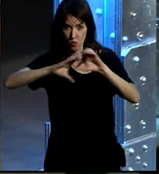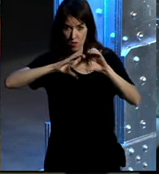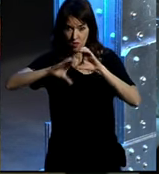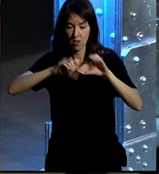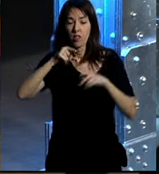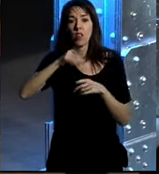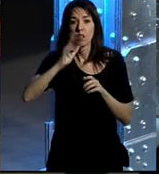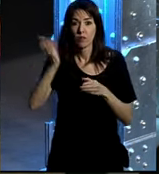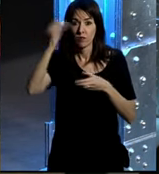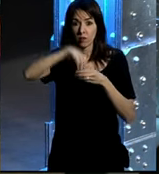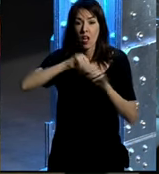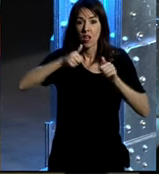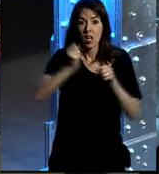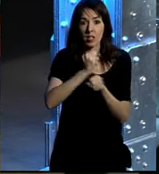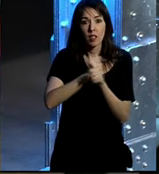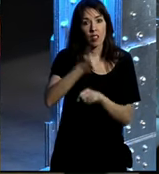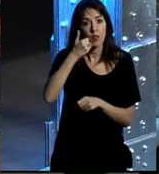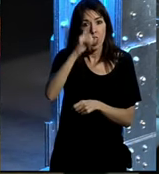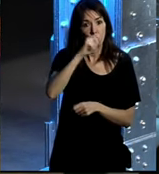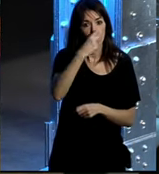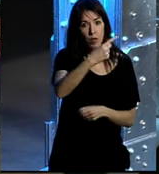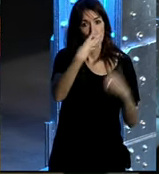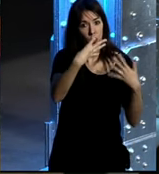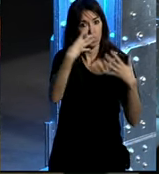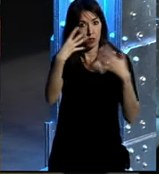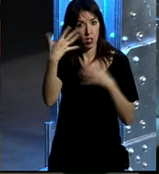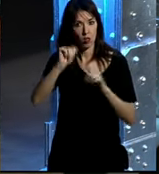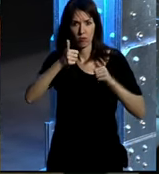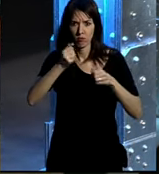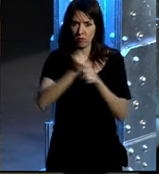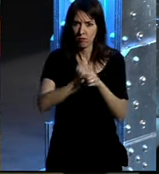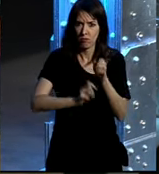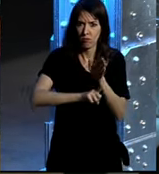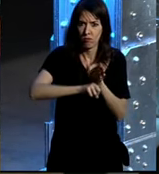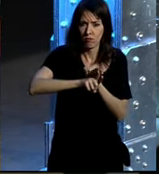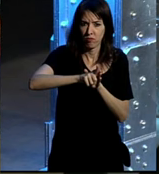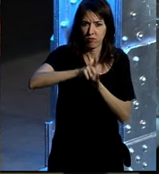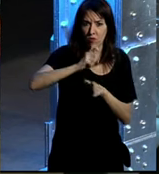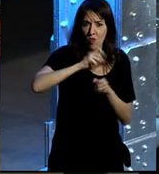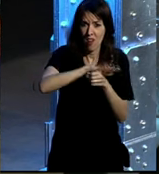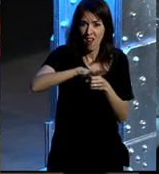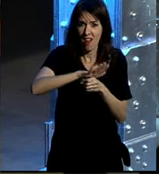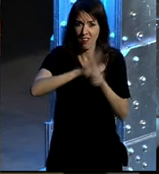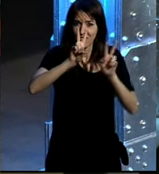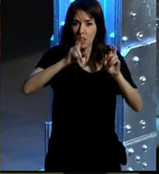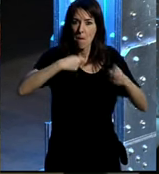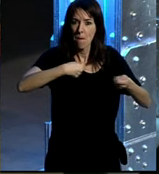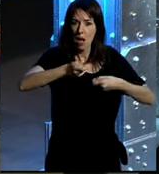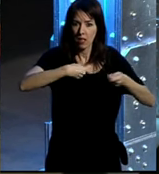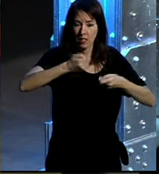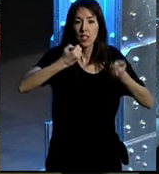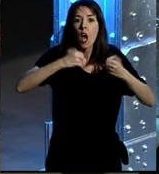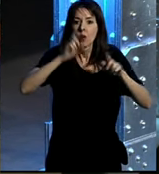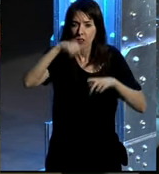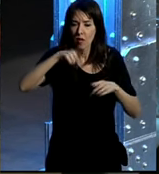se incorpora a Telefónica en 1995 y allí ha desarrollado su carrera profesional fundamentalmente en el área de marketing, aunque también ha